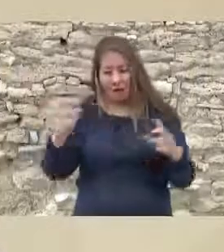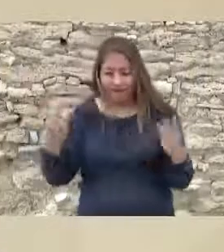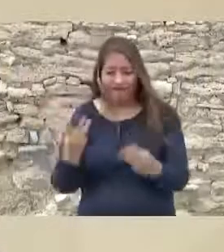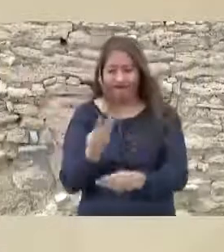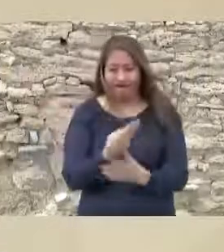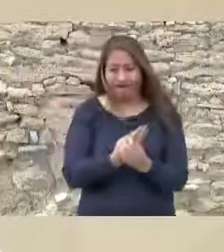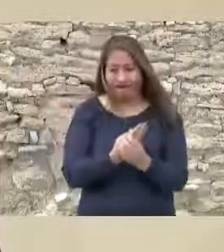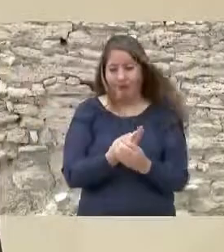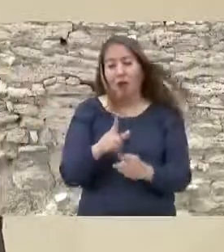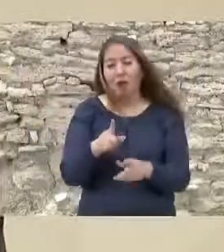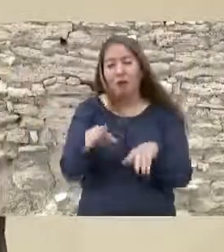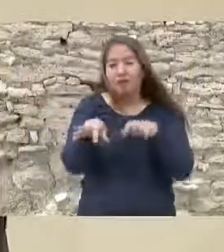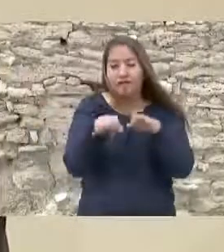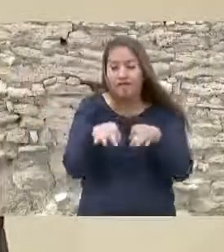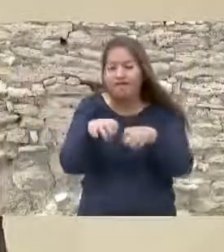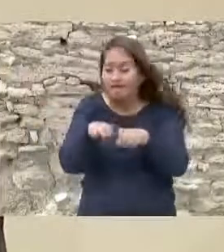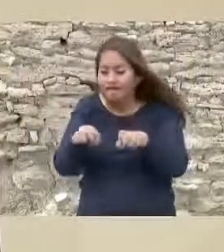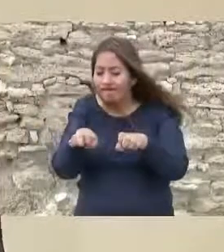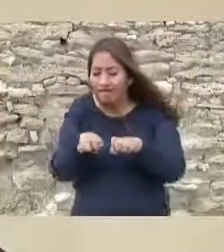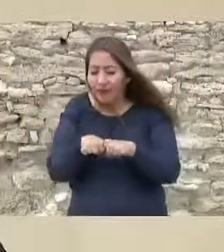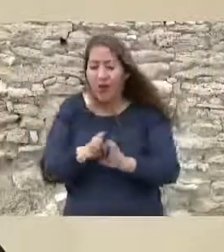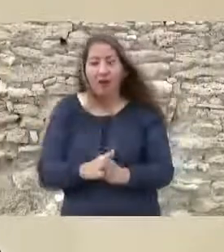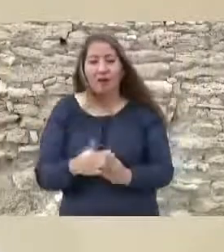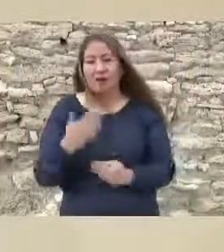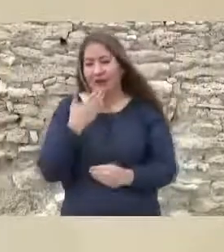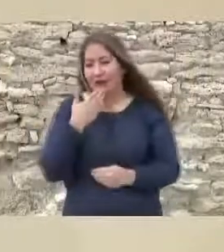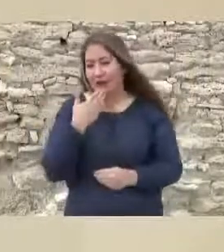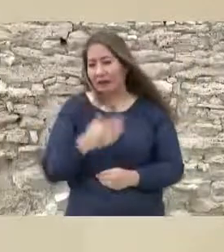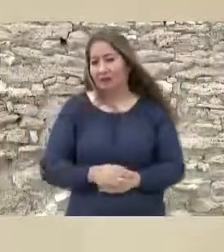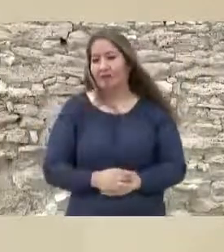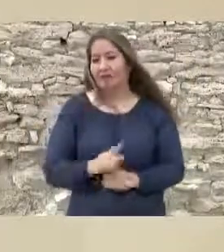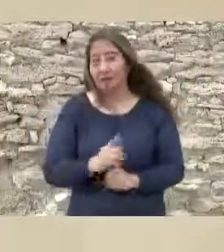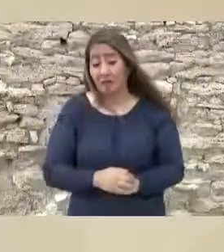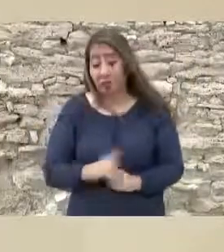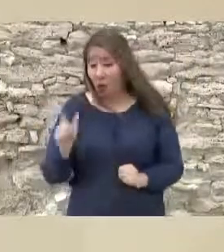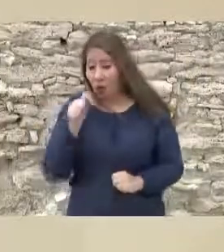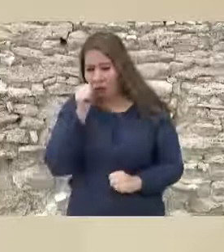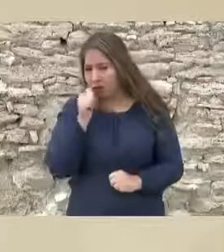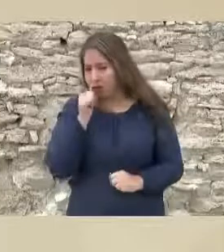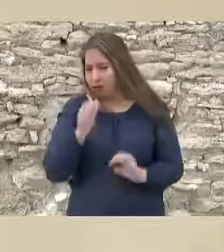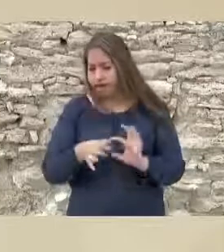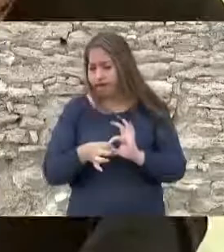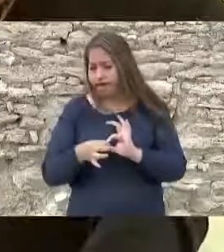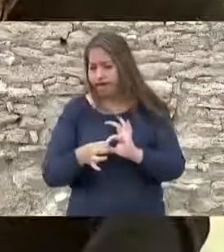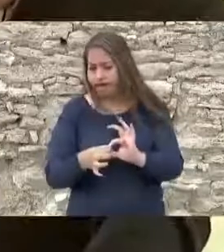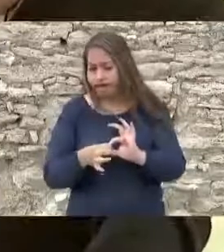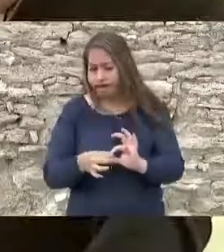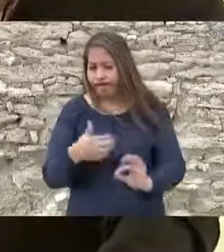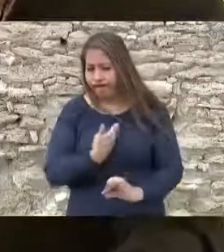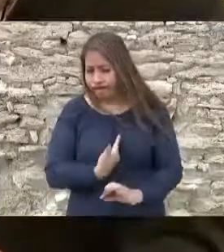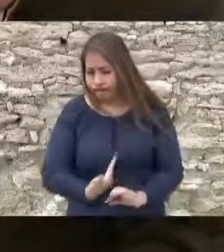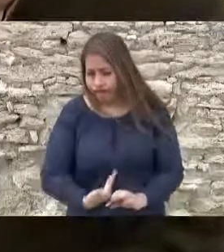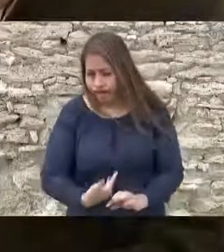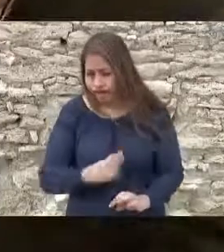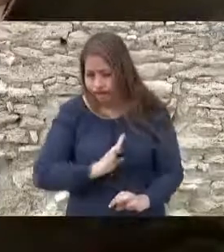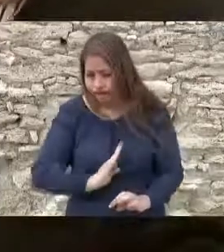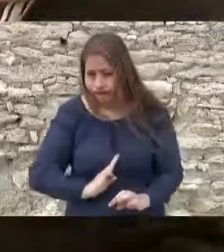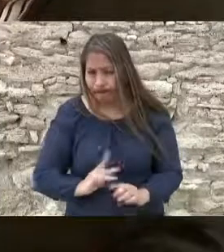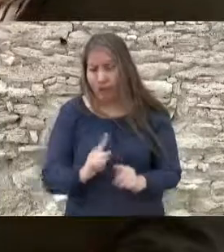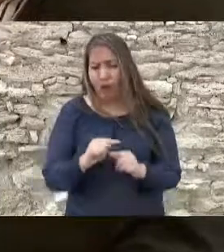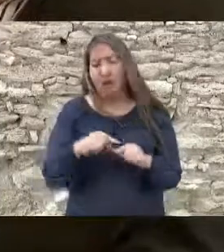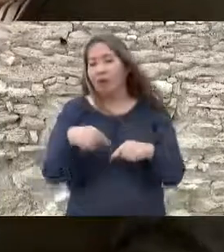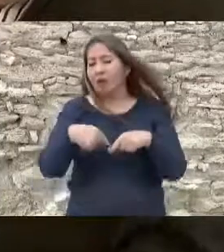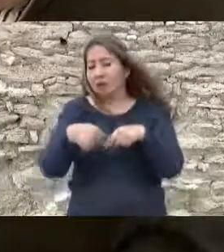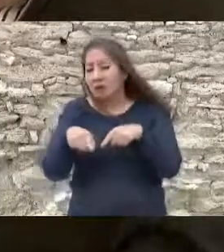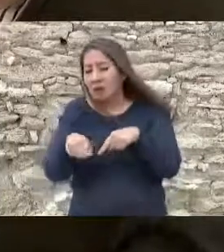Con un trabajo en equipo, tengo que reconocer con la alcaldesa Yolanda Cantú, fortalecemos la infraestructura que genera